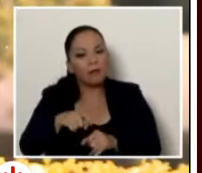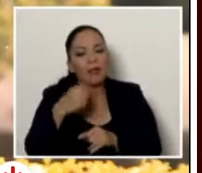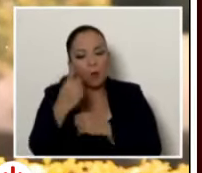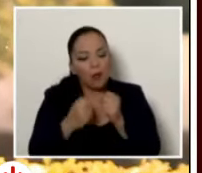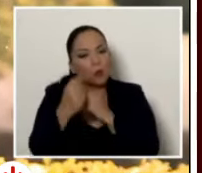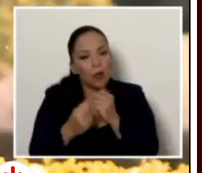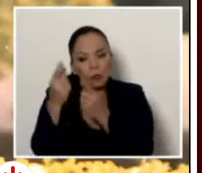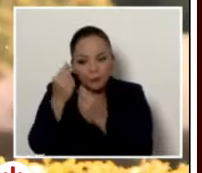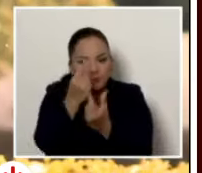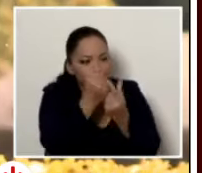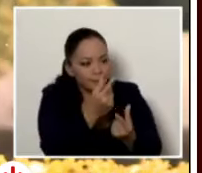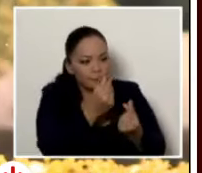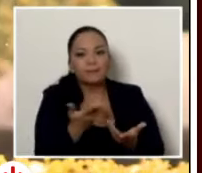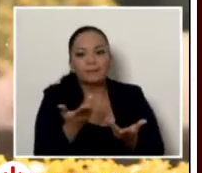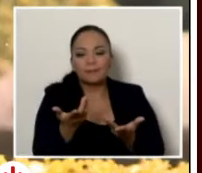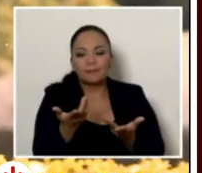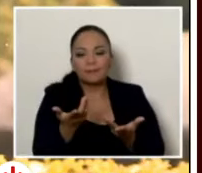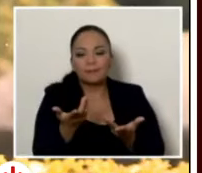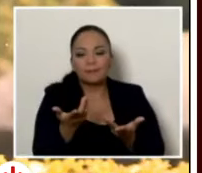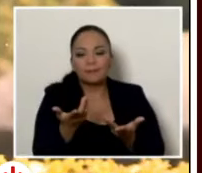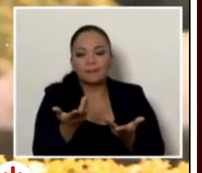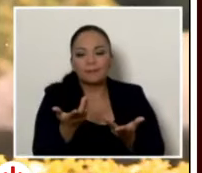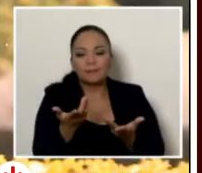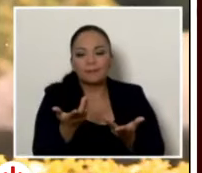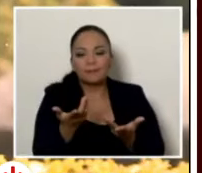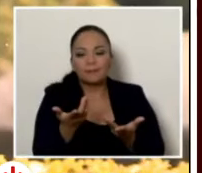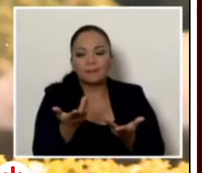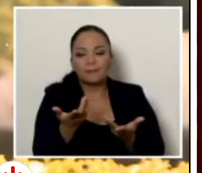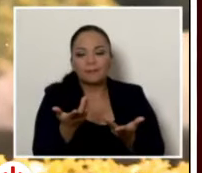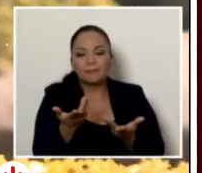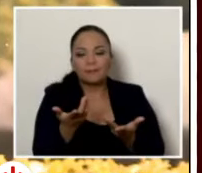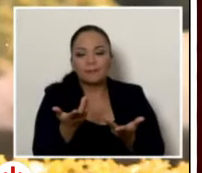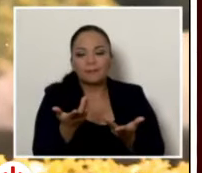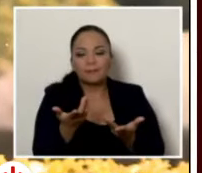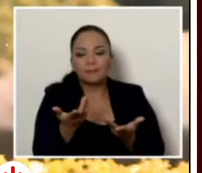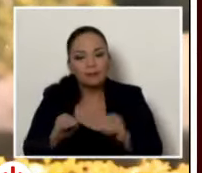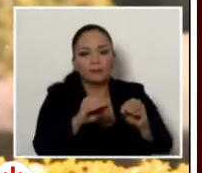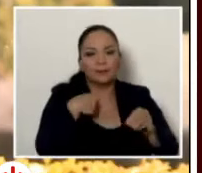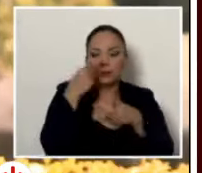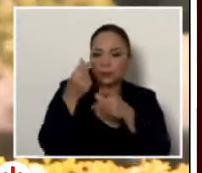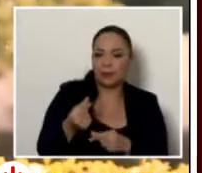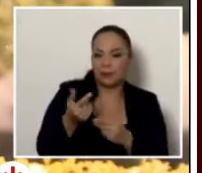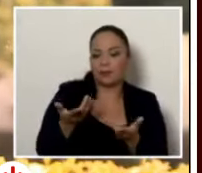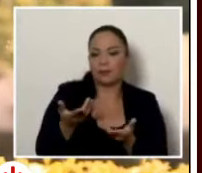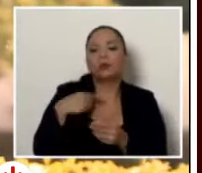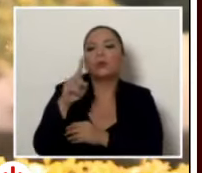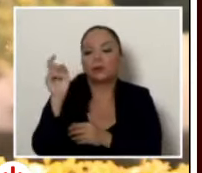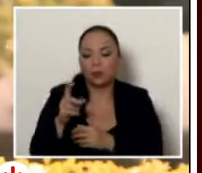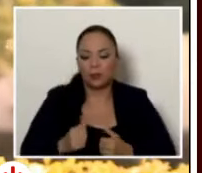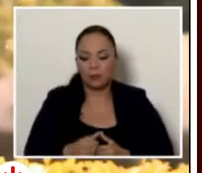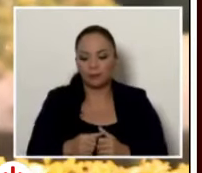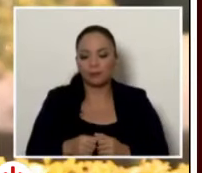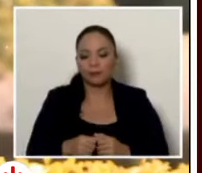sus bienes y determinar cuáles pueden ser calificados como para luego traspasarlos a Hacienda la pregunta es había un